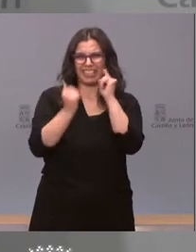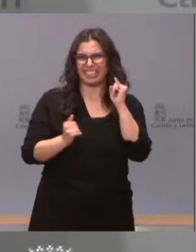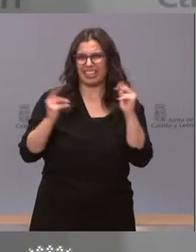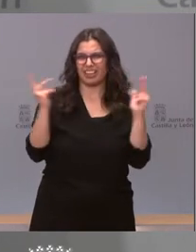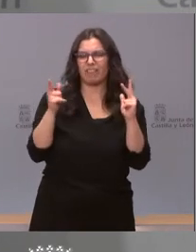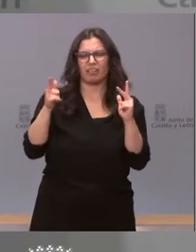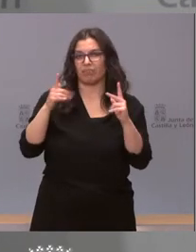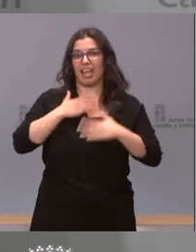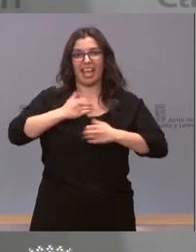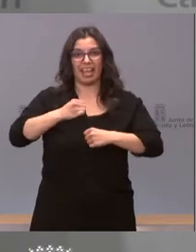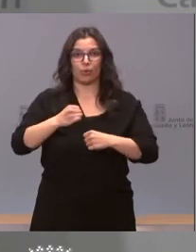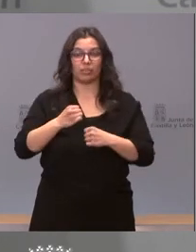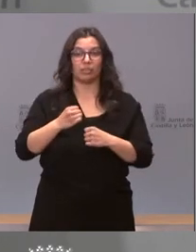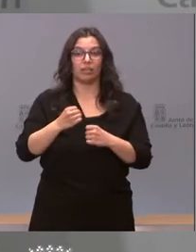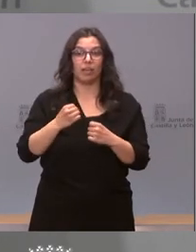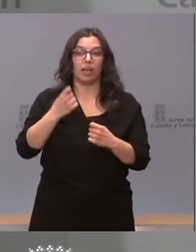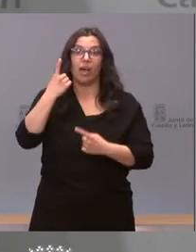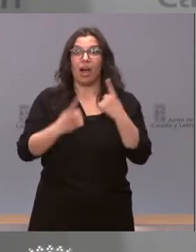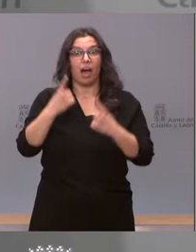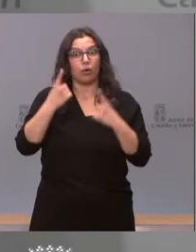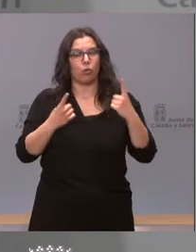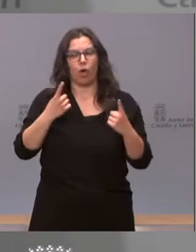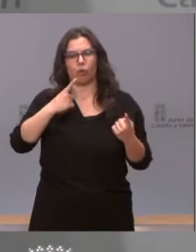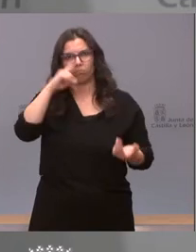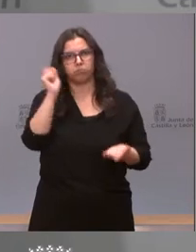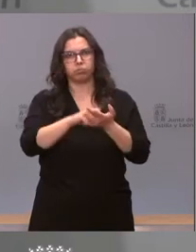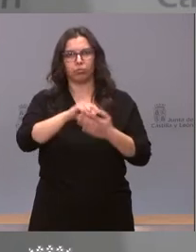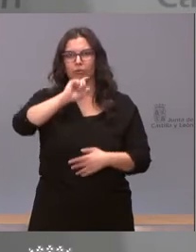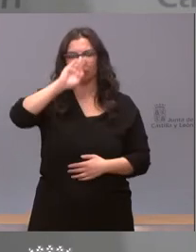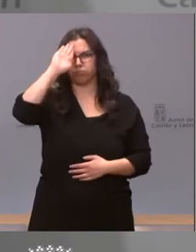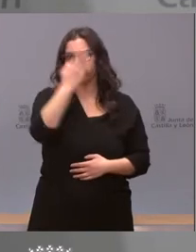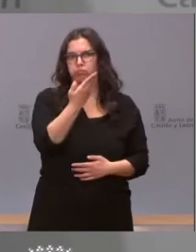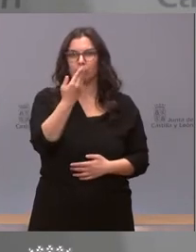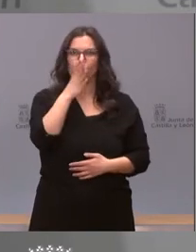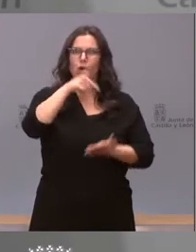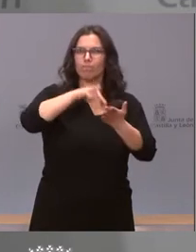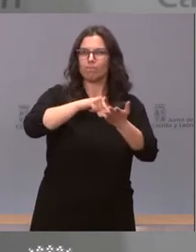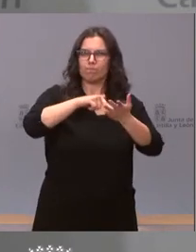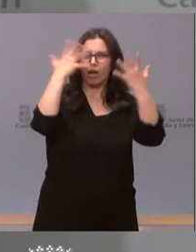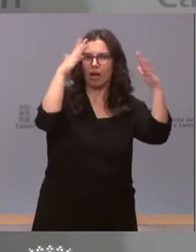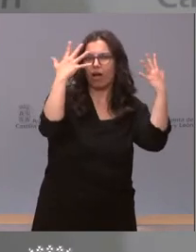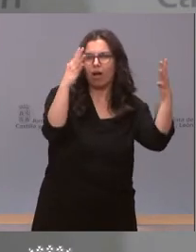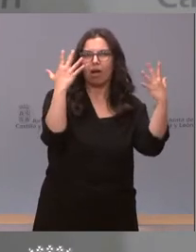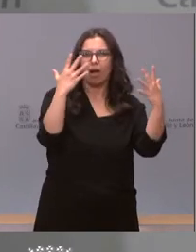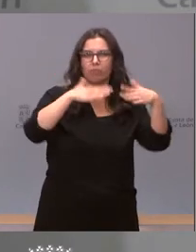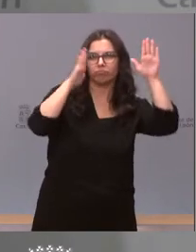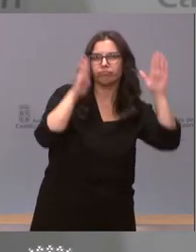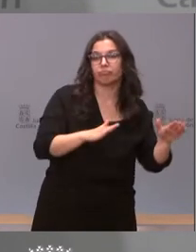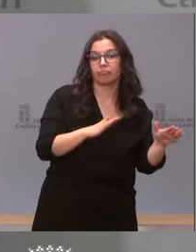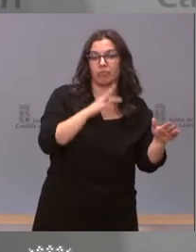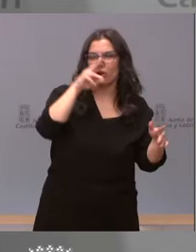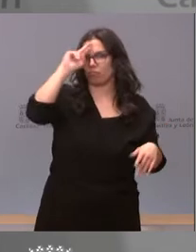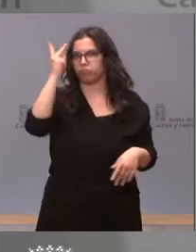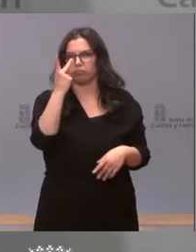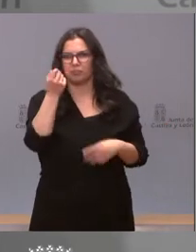la velocidad de la que pasan unos de aplaudir y de reivindicar la salud pública a hacer